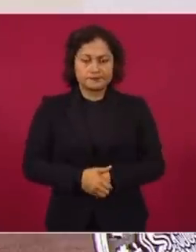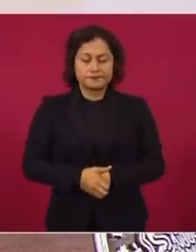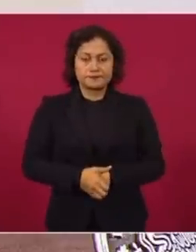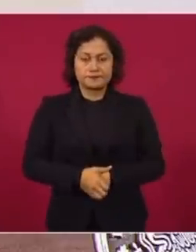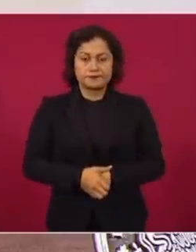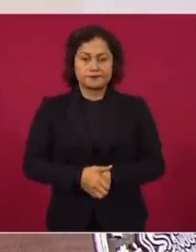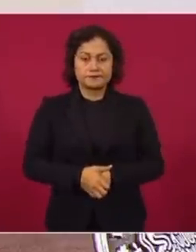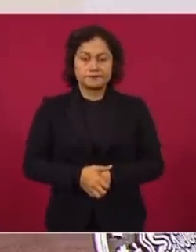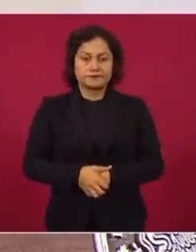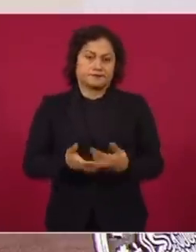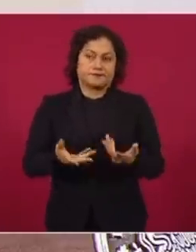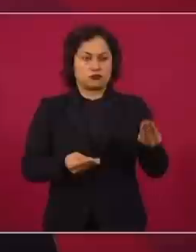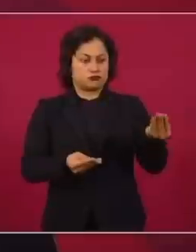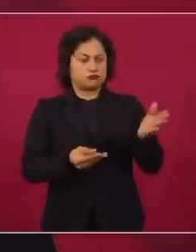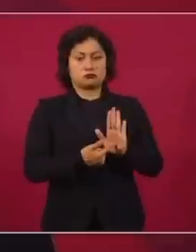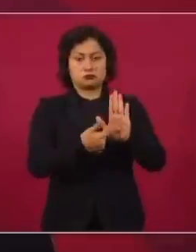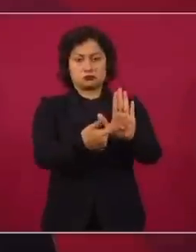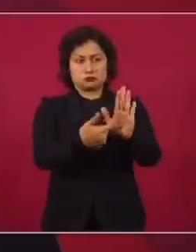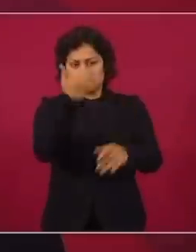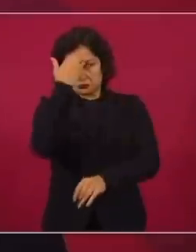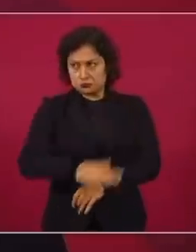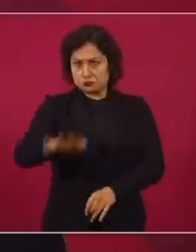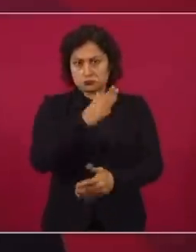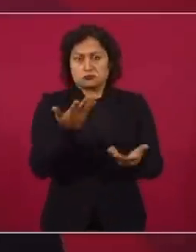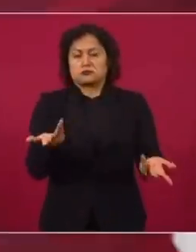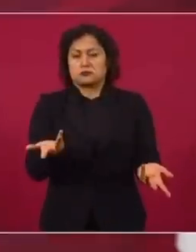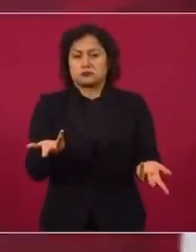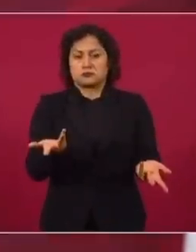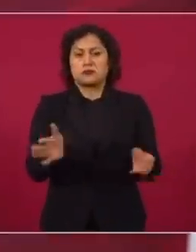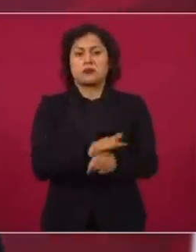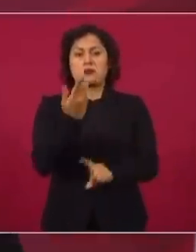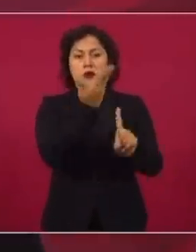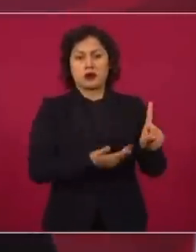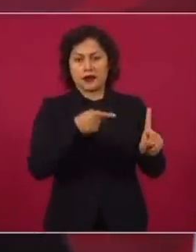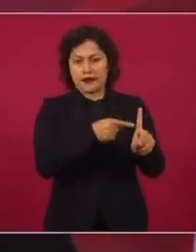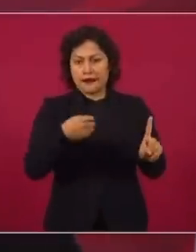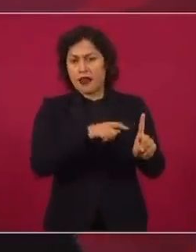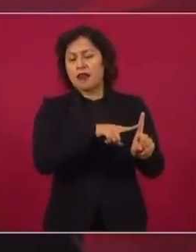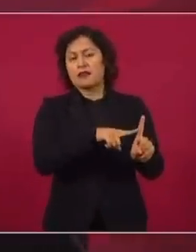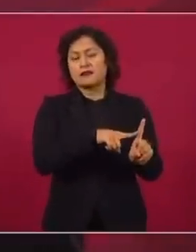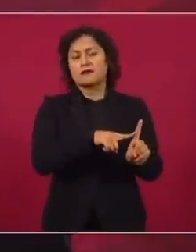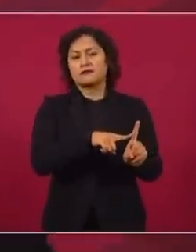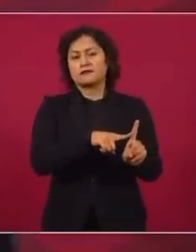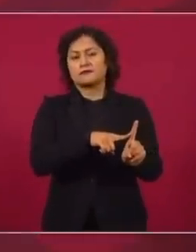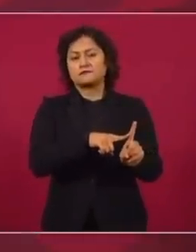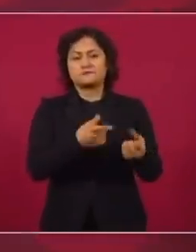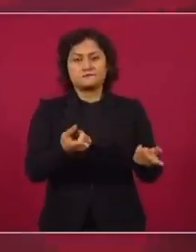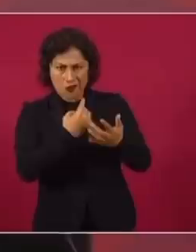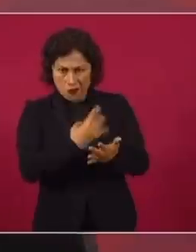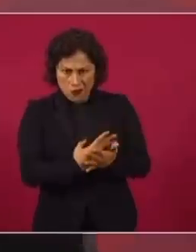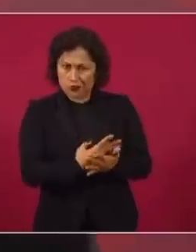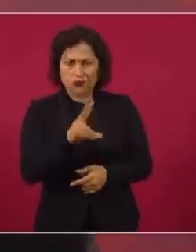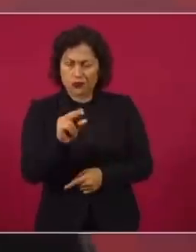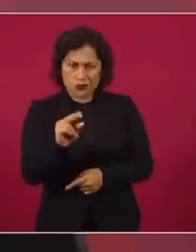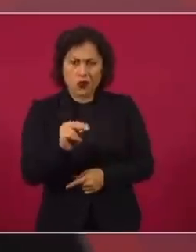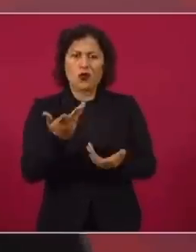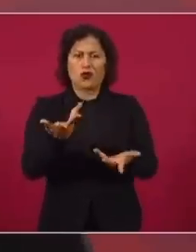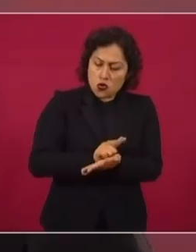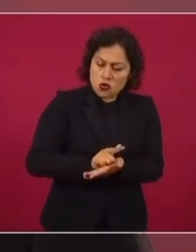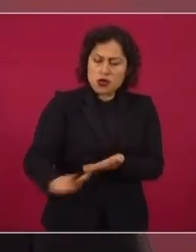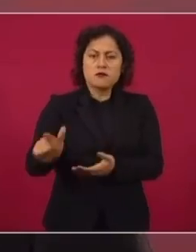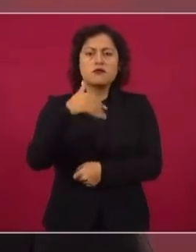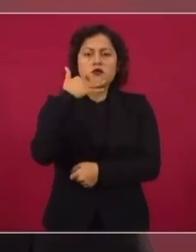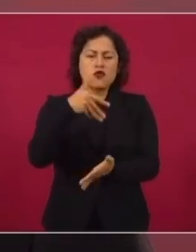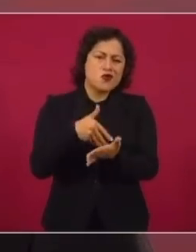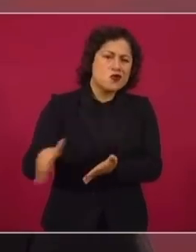no dar a conocer esta información si este señor se dedica a golpear o al proyecto de transformación.